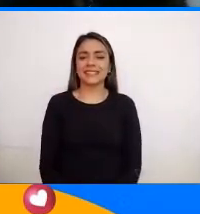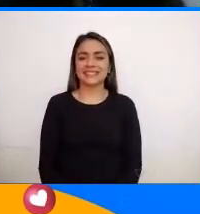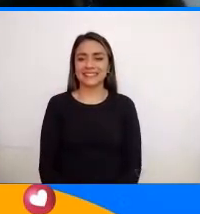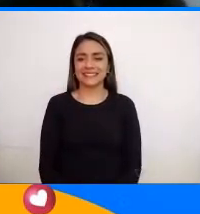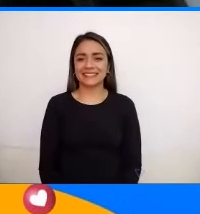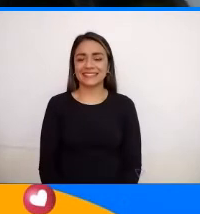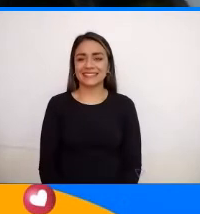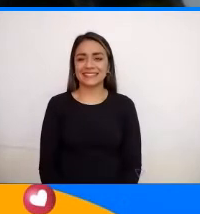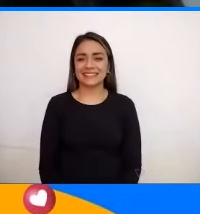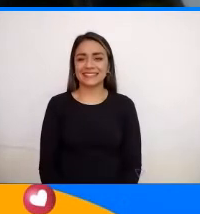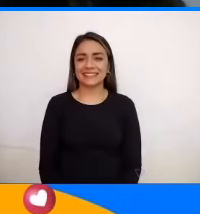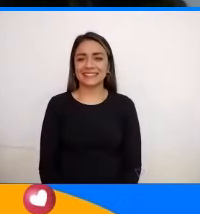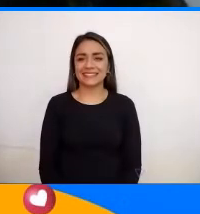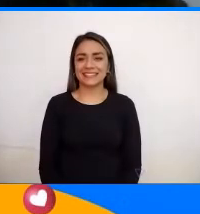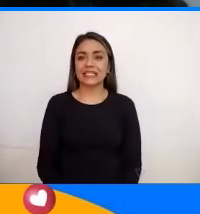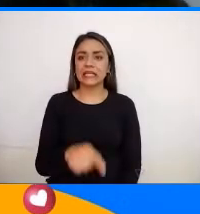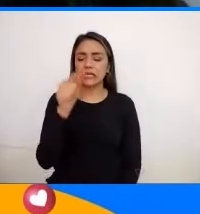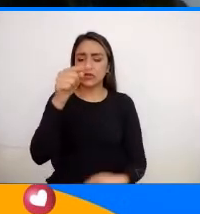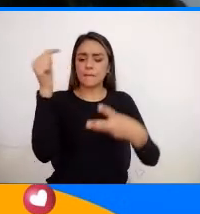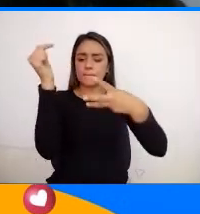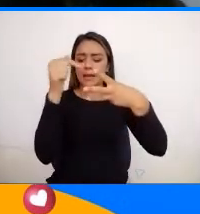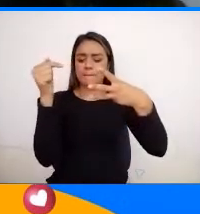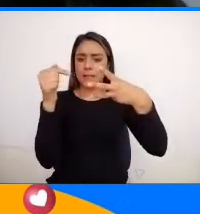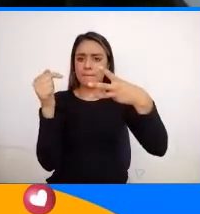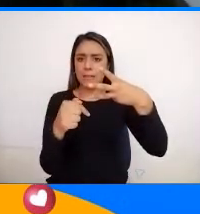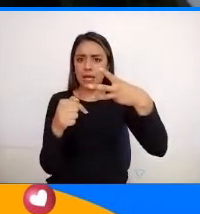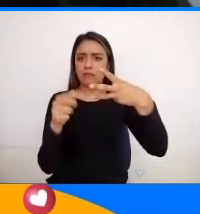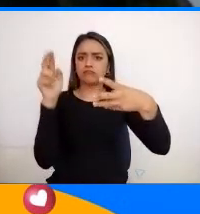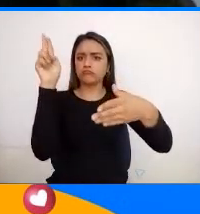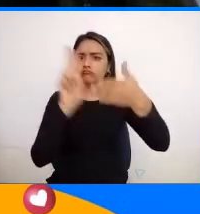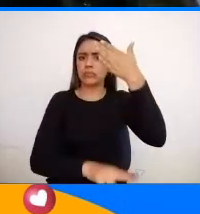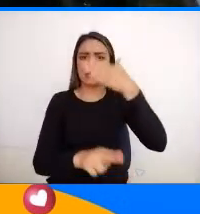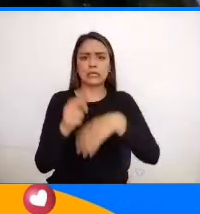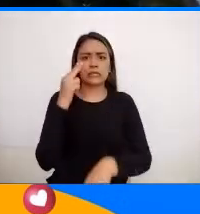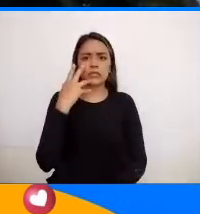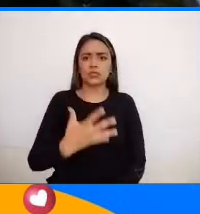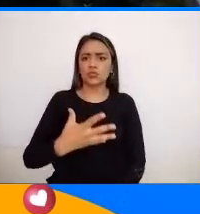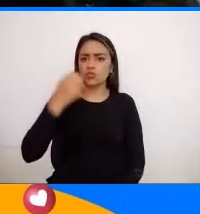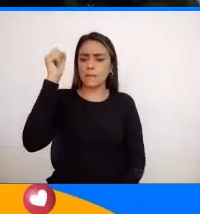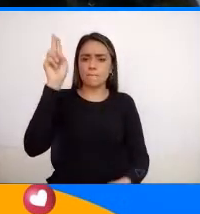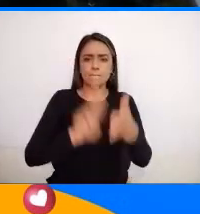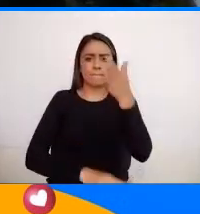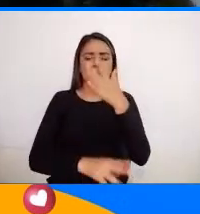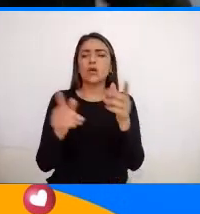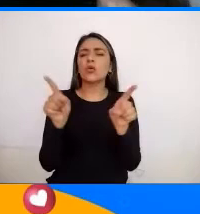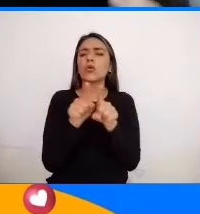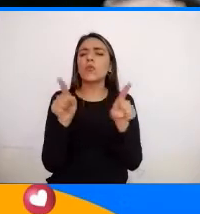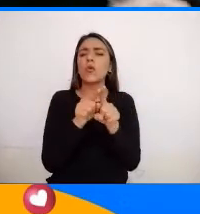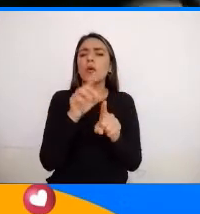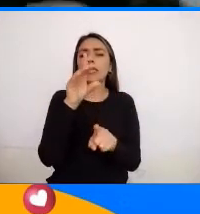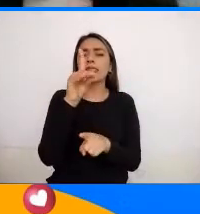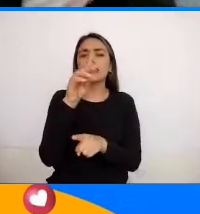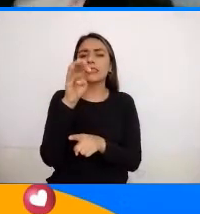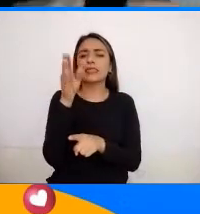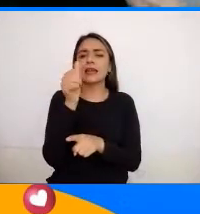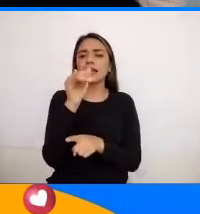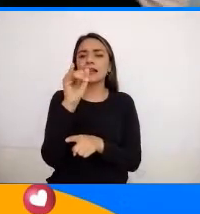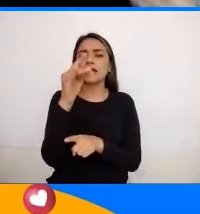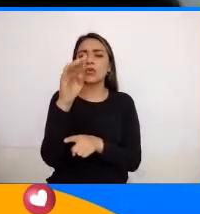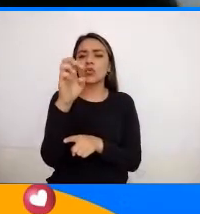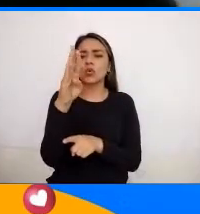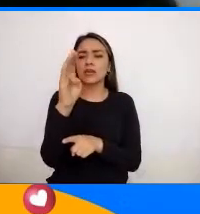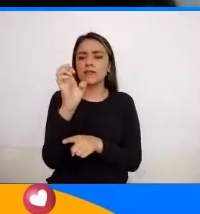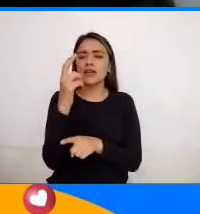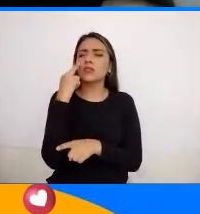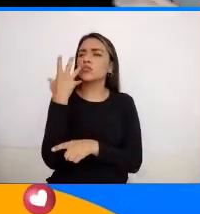Entonces esos tres son los que marcan la historia ¿Sí? Me voy a volver tipo Diana Uribe, esa contadora de la